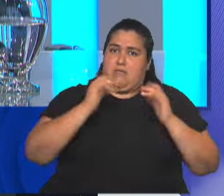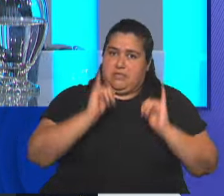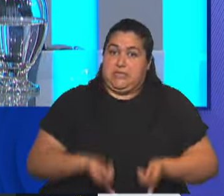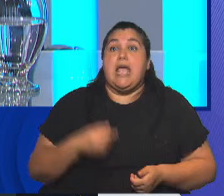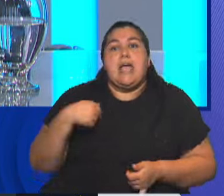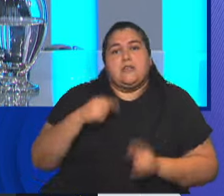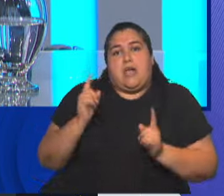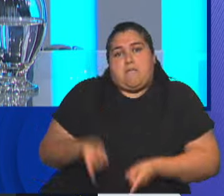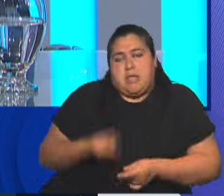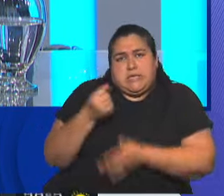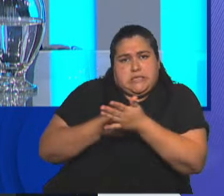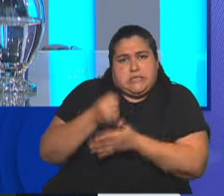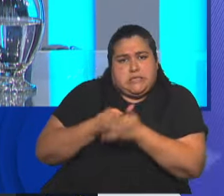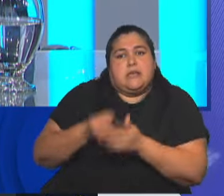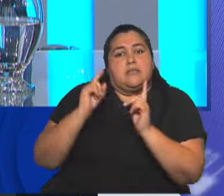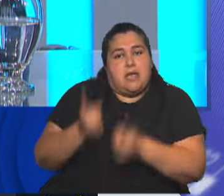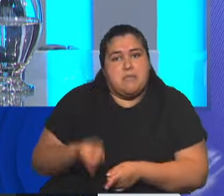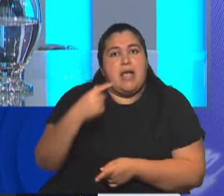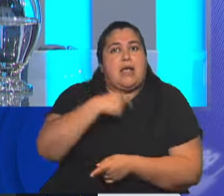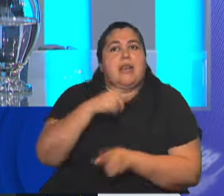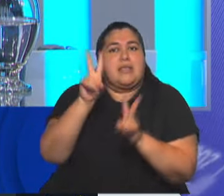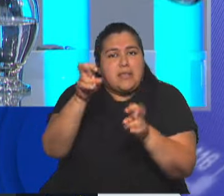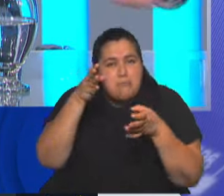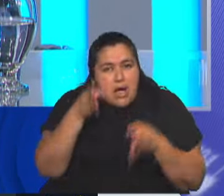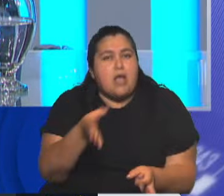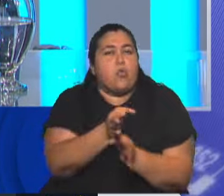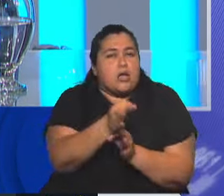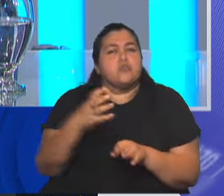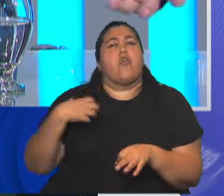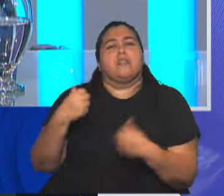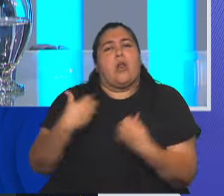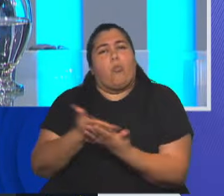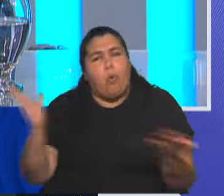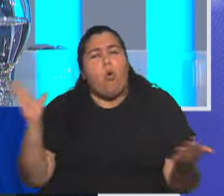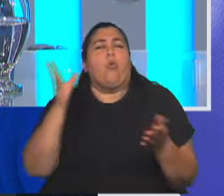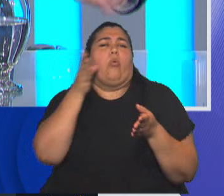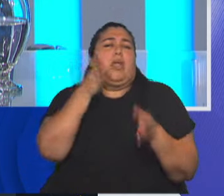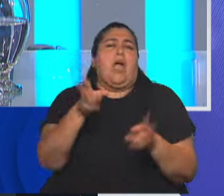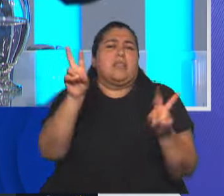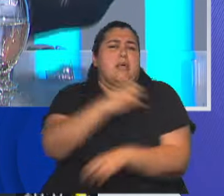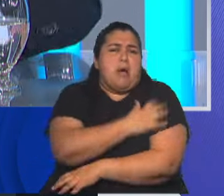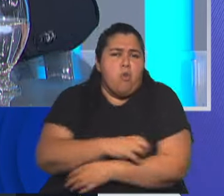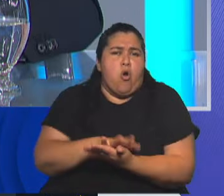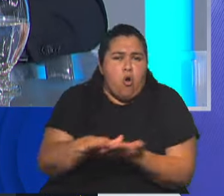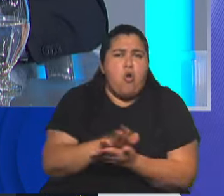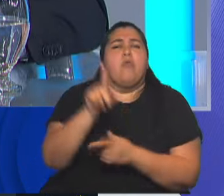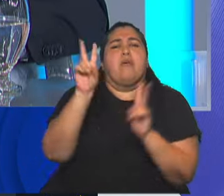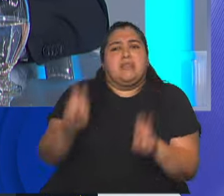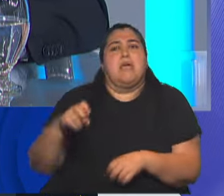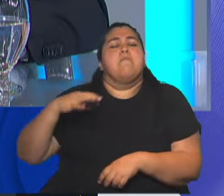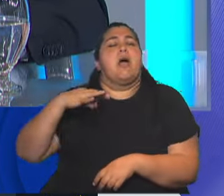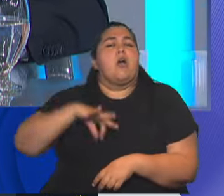batalla, después poder entrar a la educación, a la salud pública, a la pobreza, a los jubilados, etc.